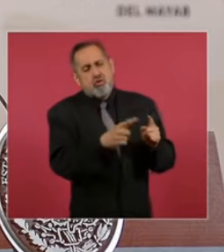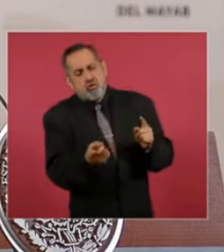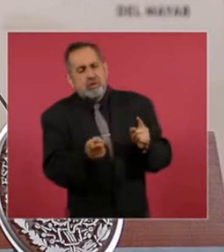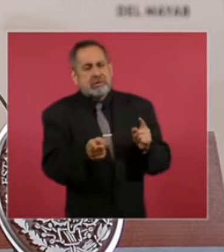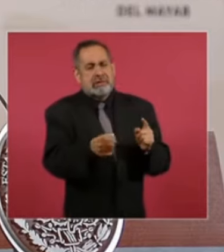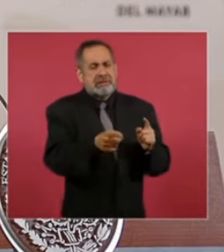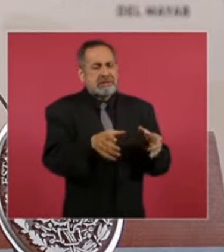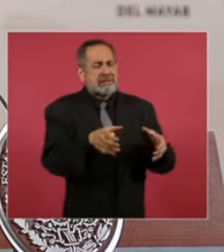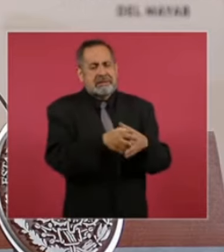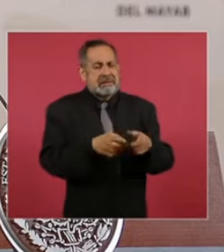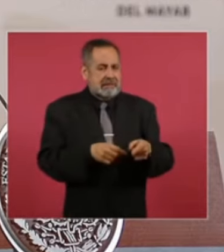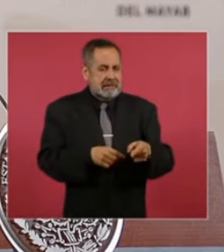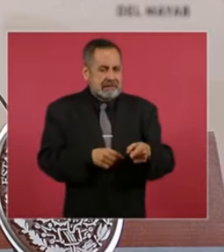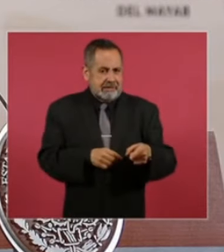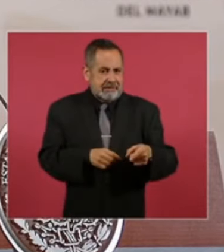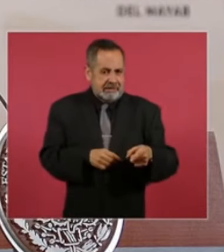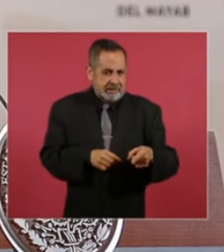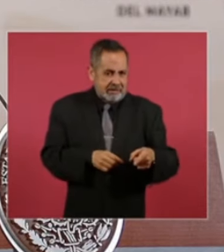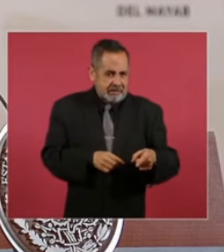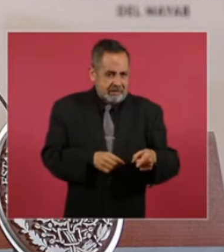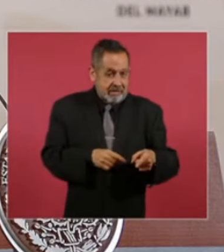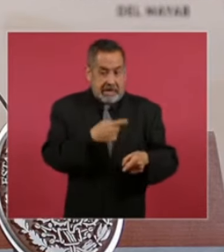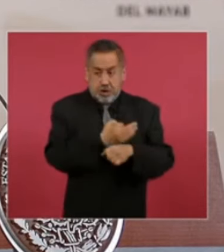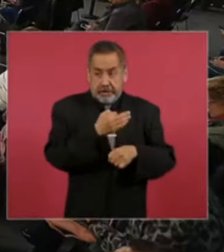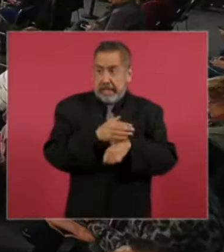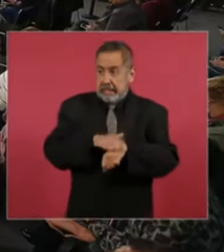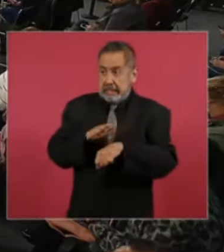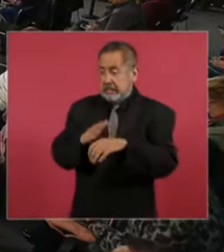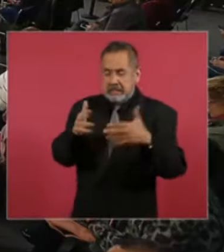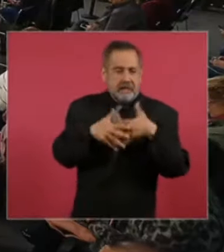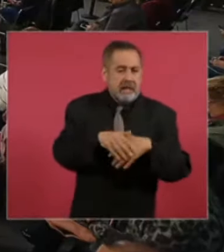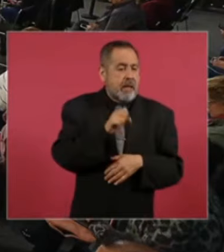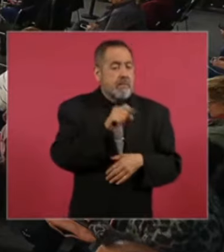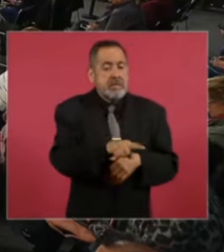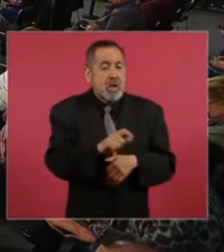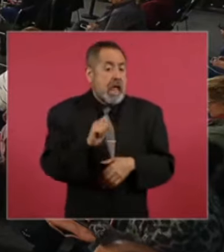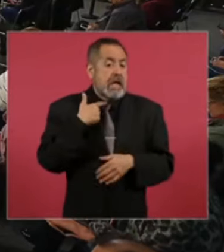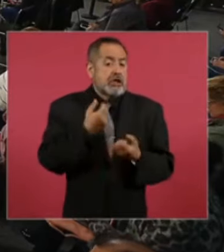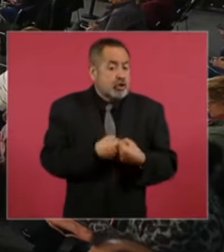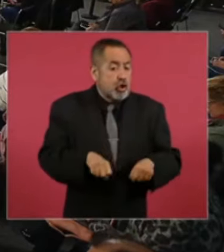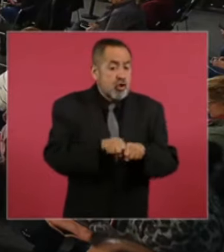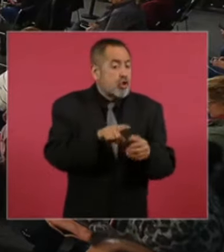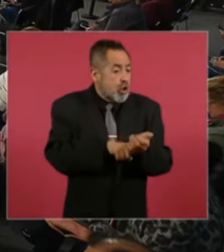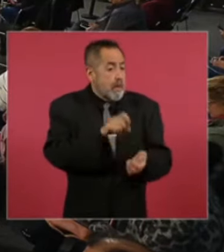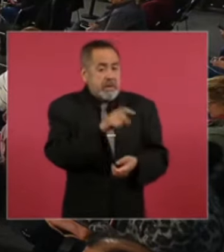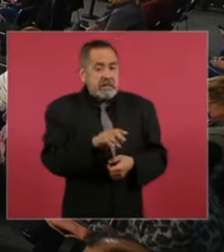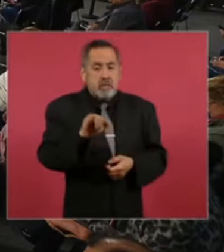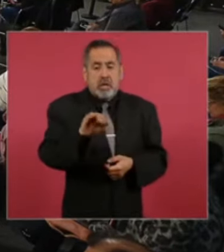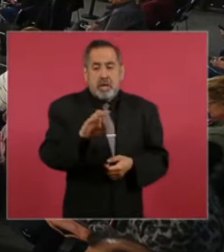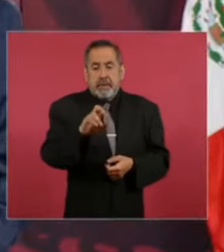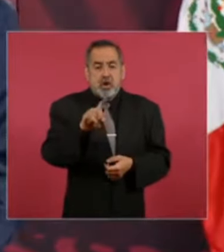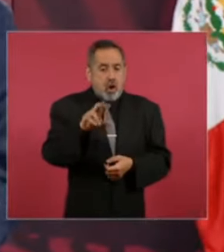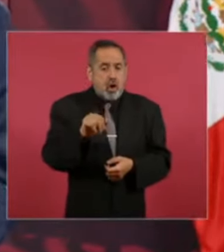el que está convocando era socio de Iberdrola hace relativamente poco